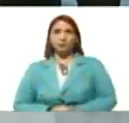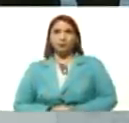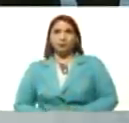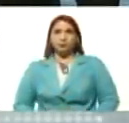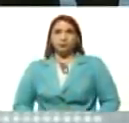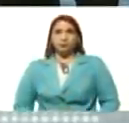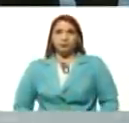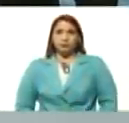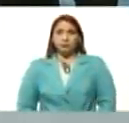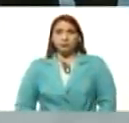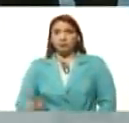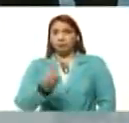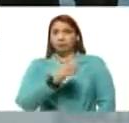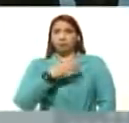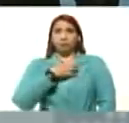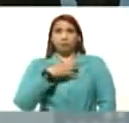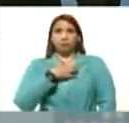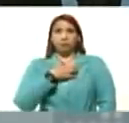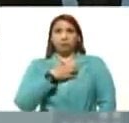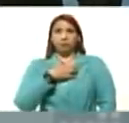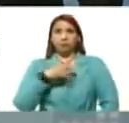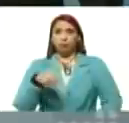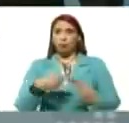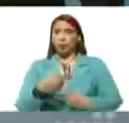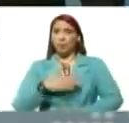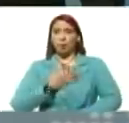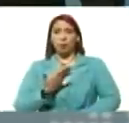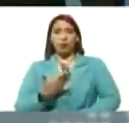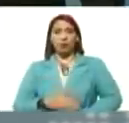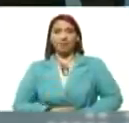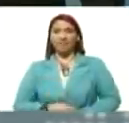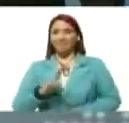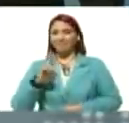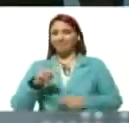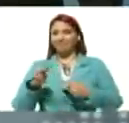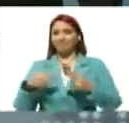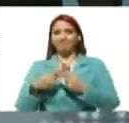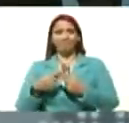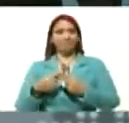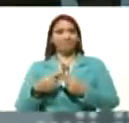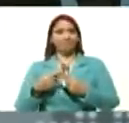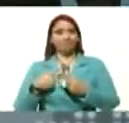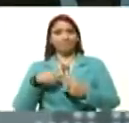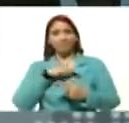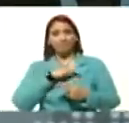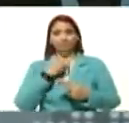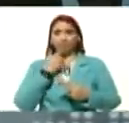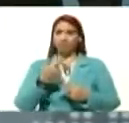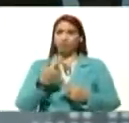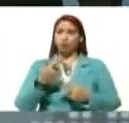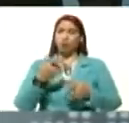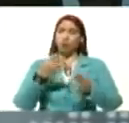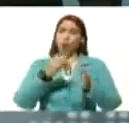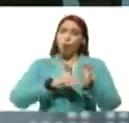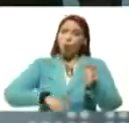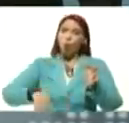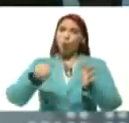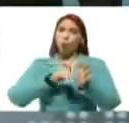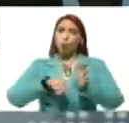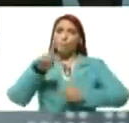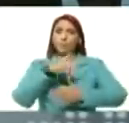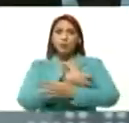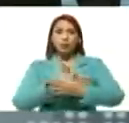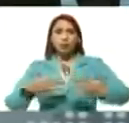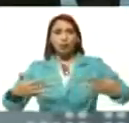no han podido, ni podrán jamás, se lo decimos, una y un millón de